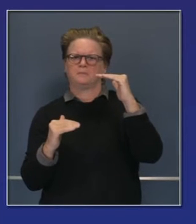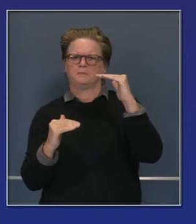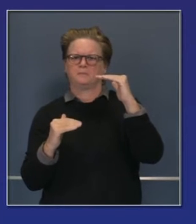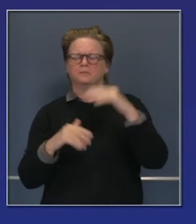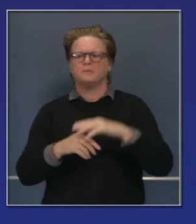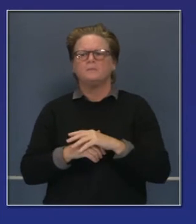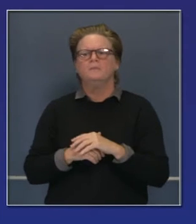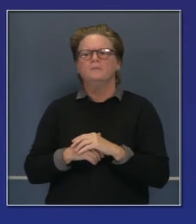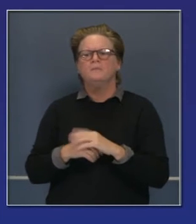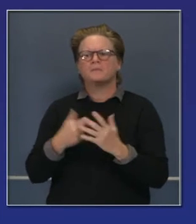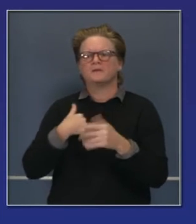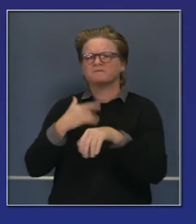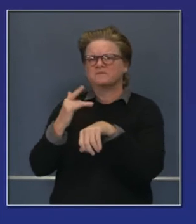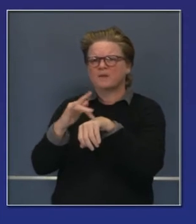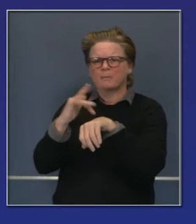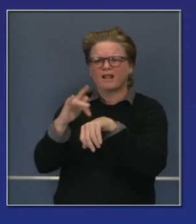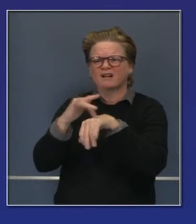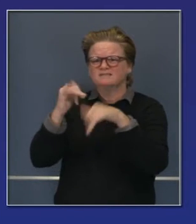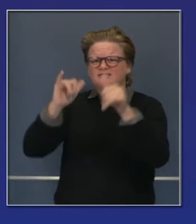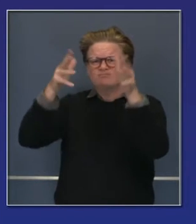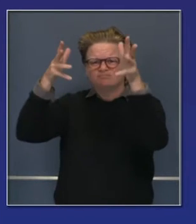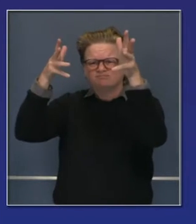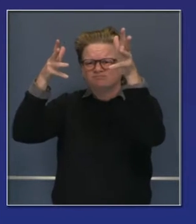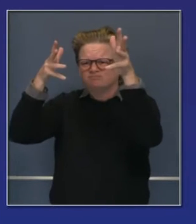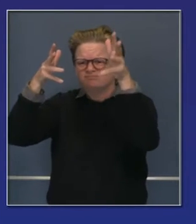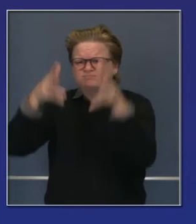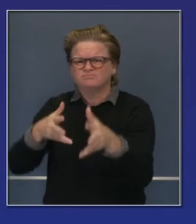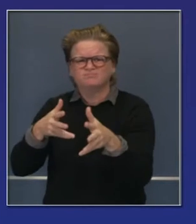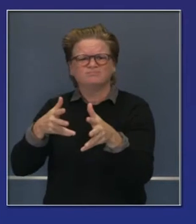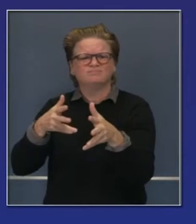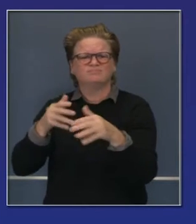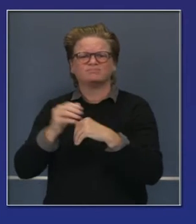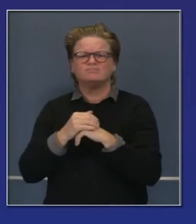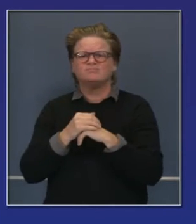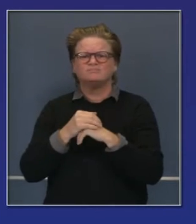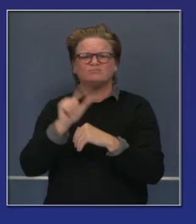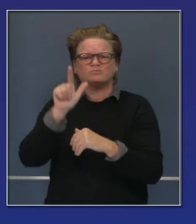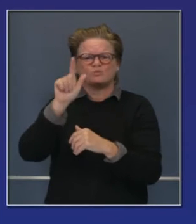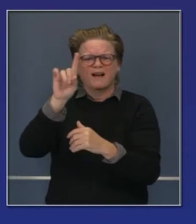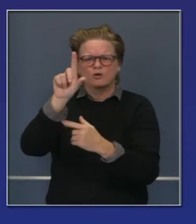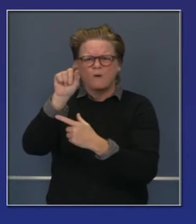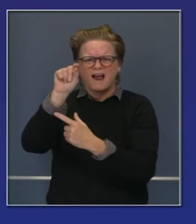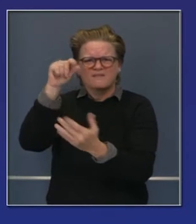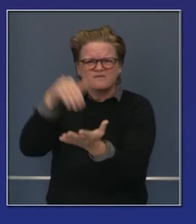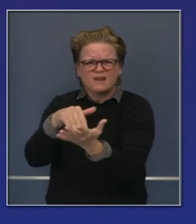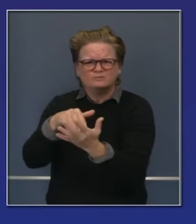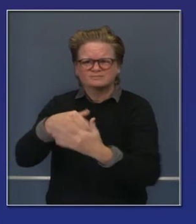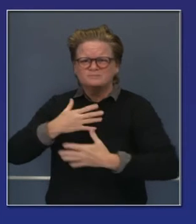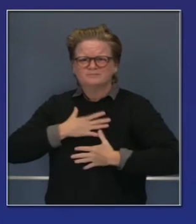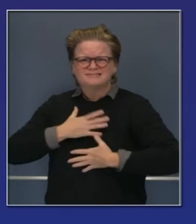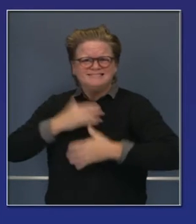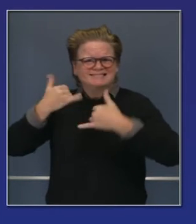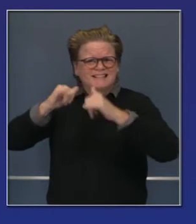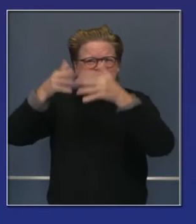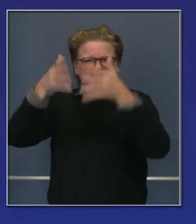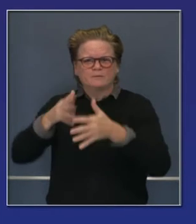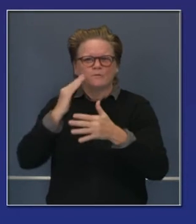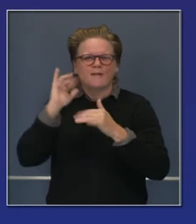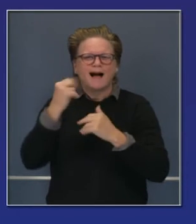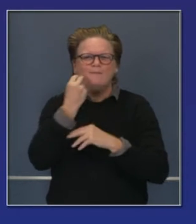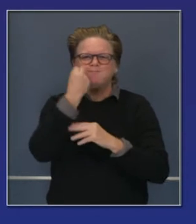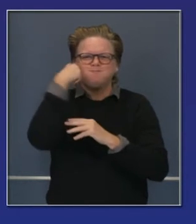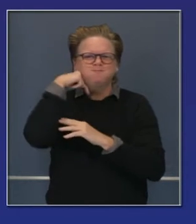Todavía tenemos más de 20.000 ventiladores disponibles, 20.390 en el estado.